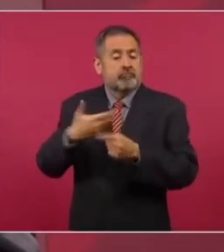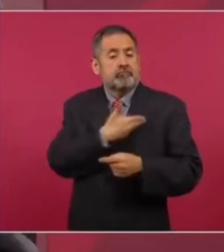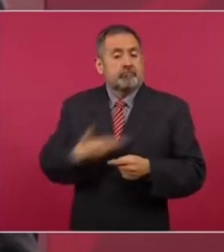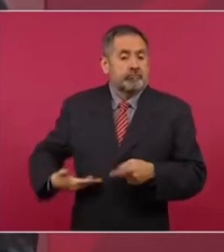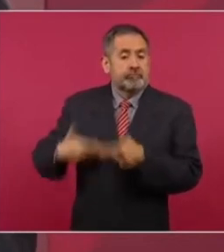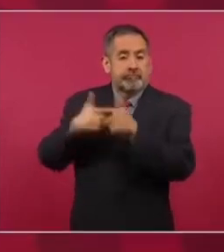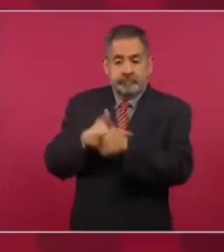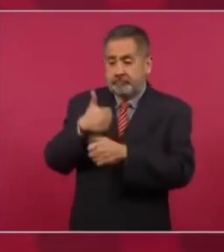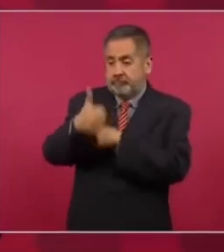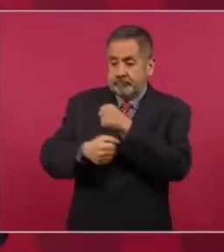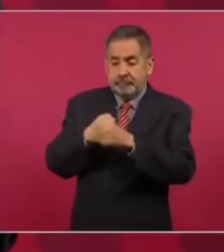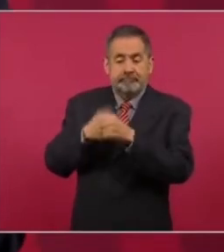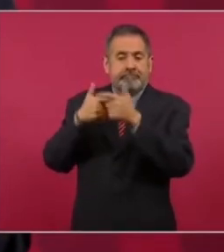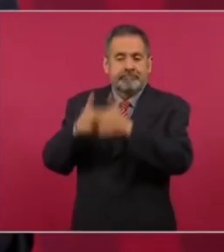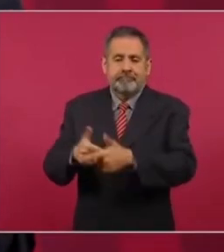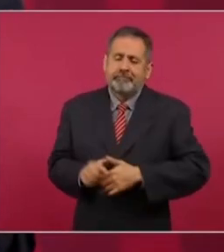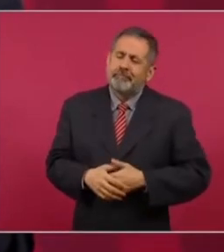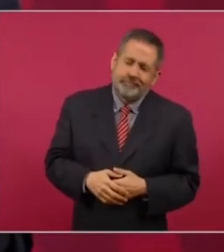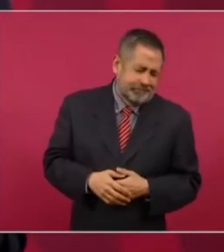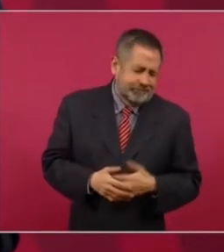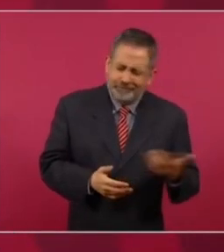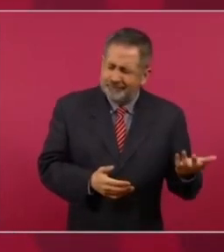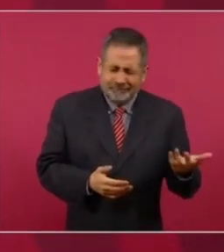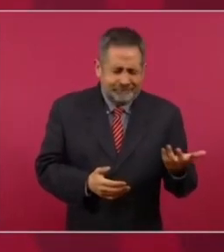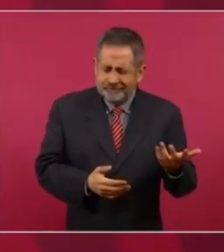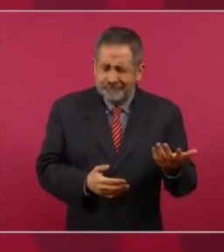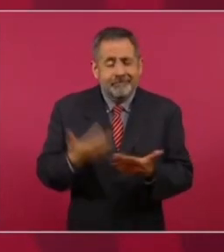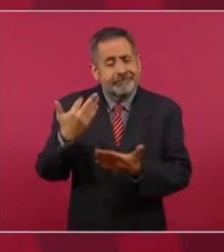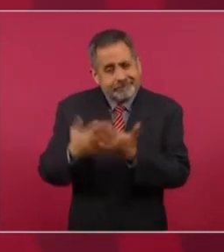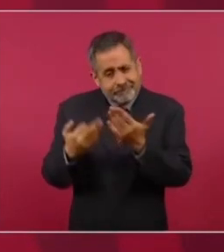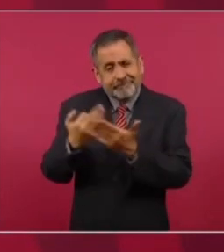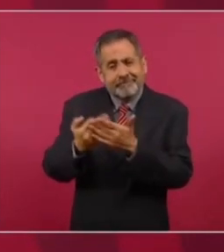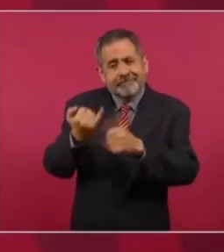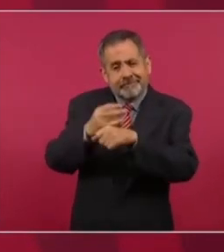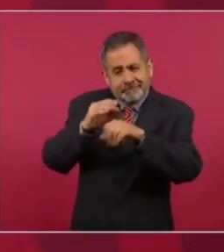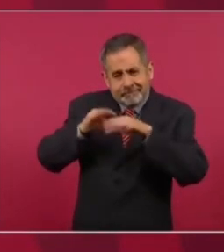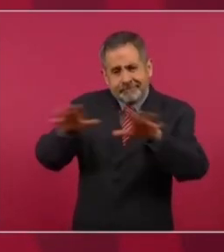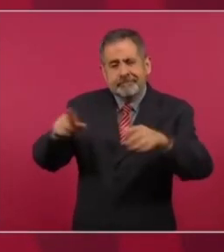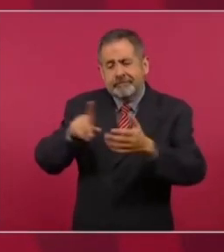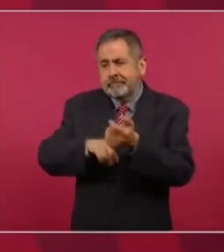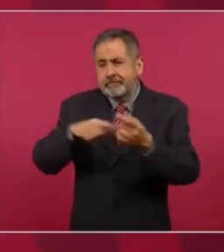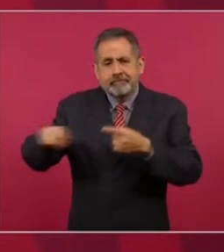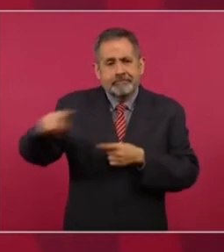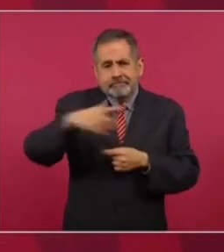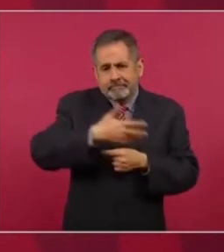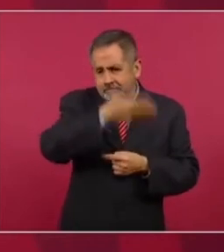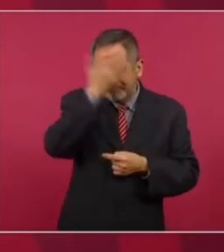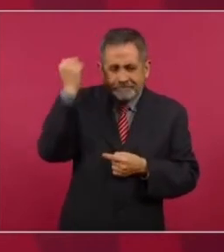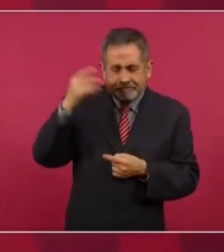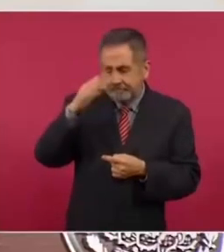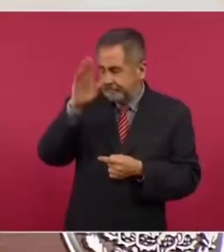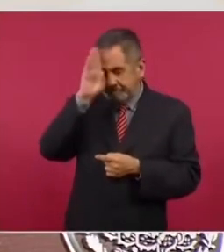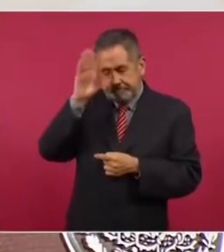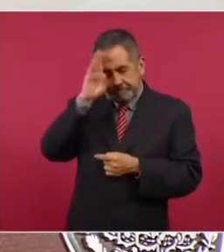y es un problema de falta de información de ignorancia supina